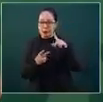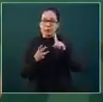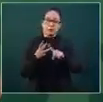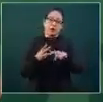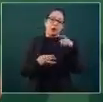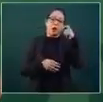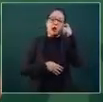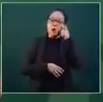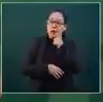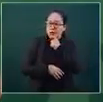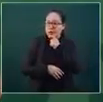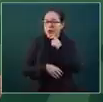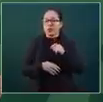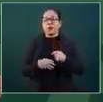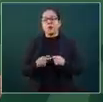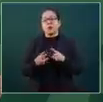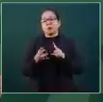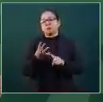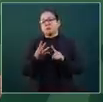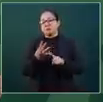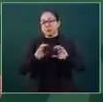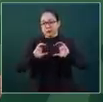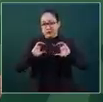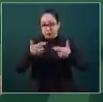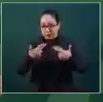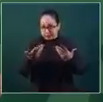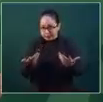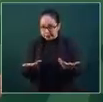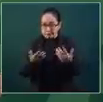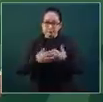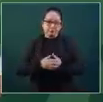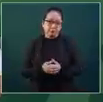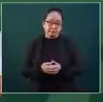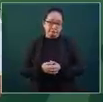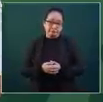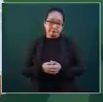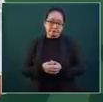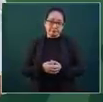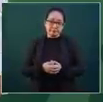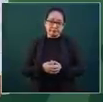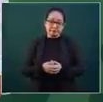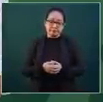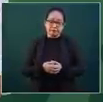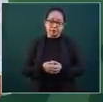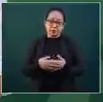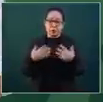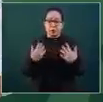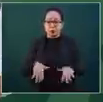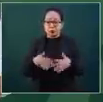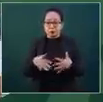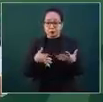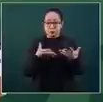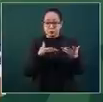el caso de Chiapas, estamos por tener muchas comunidades,